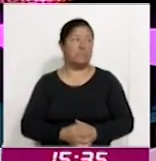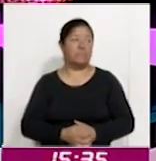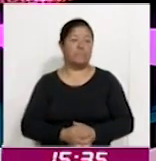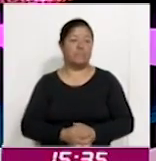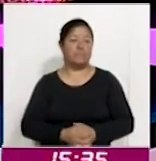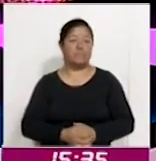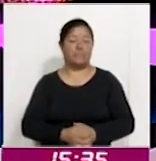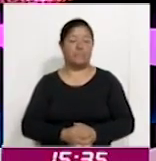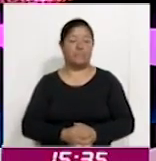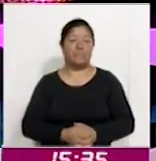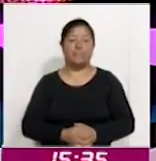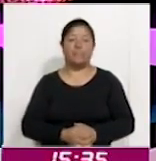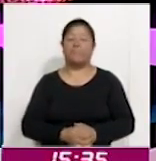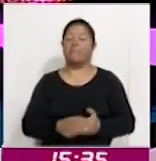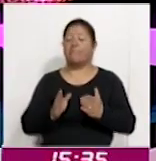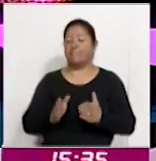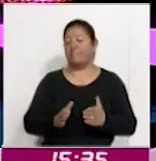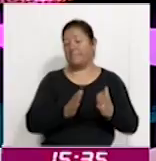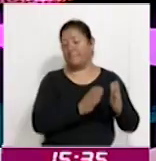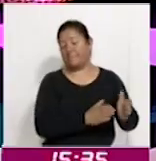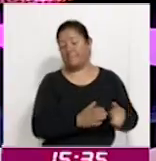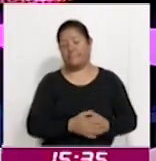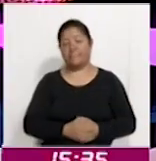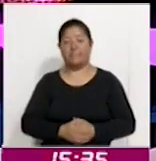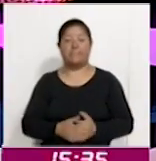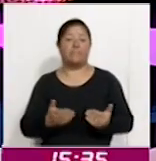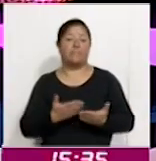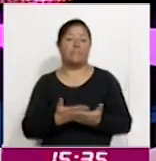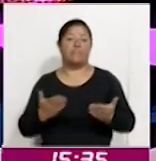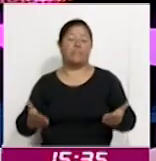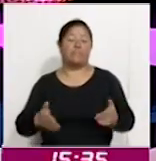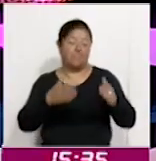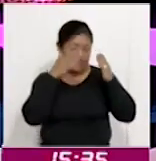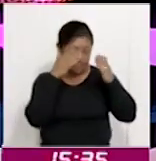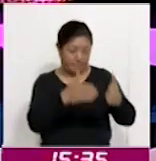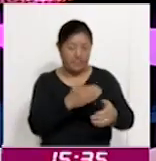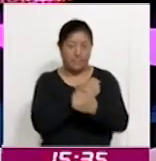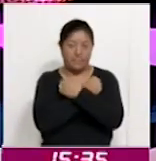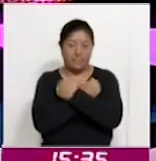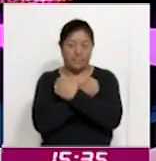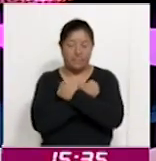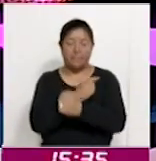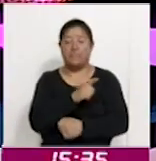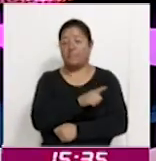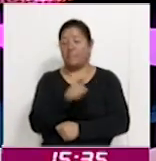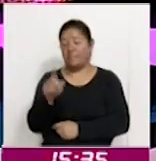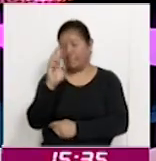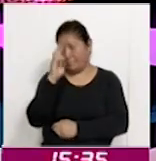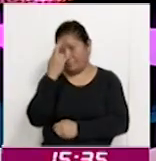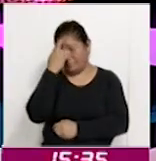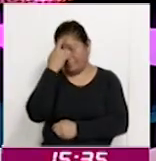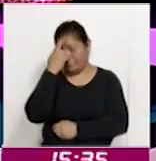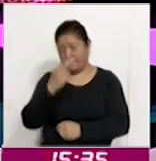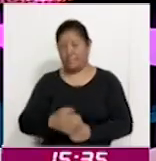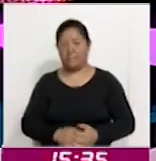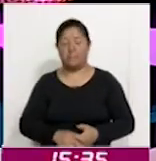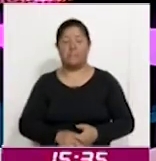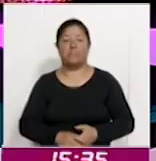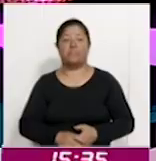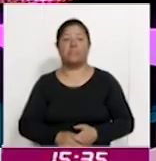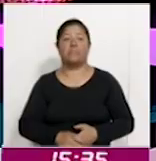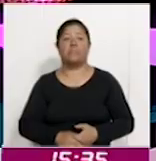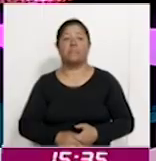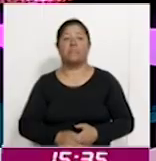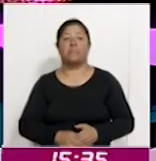Y en otras noticias vamos al sector educativo. Usted recordará este acercamiento, intercambio sobre